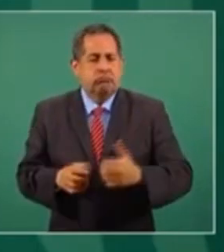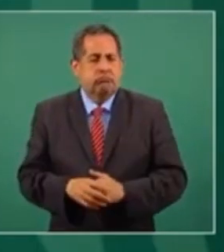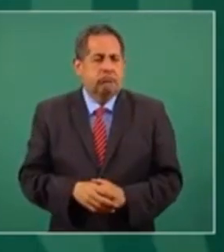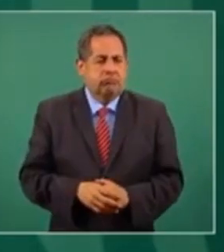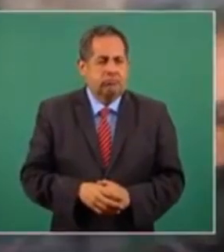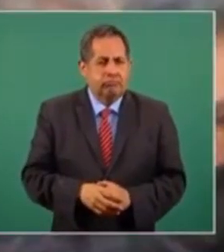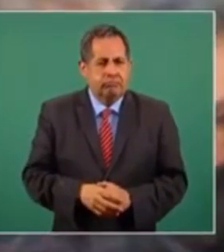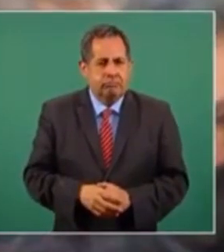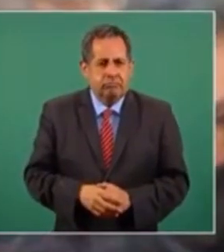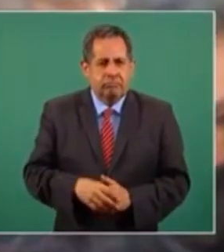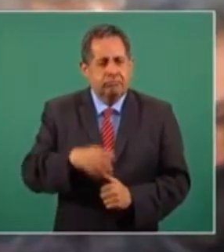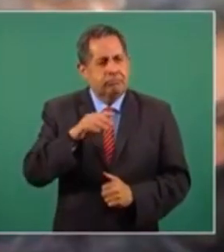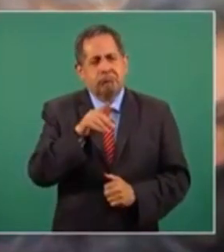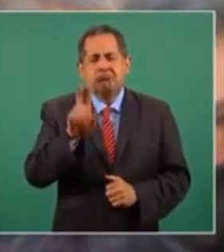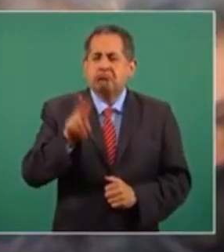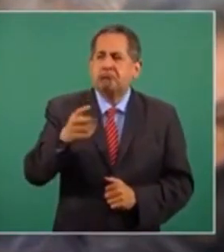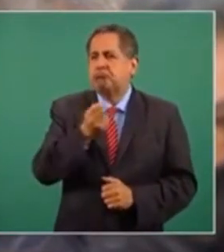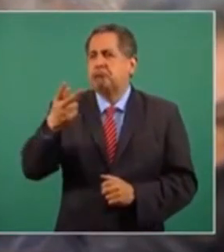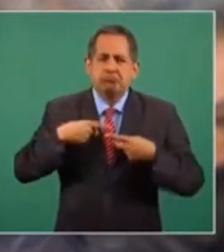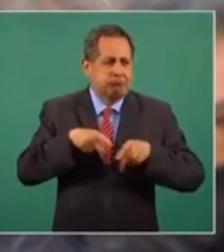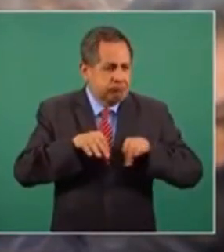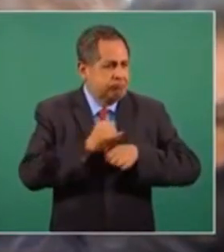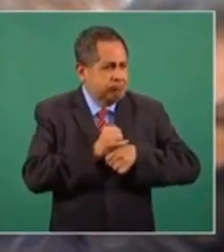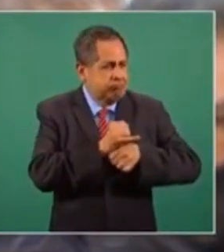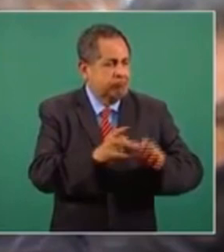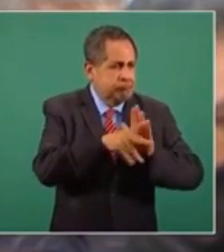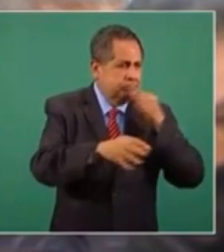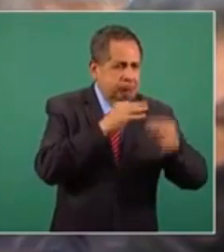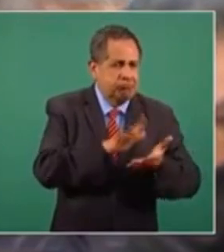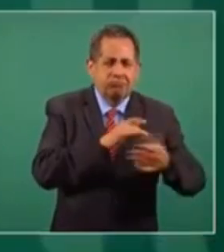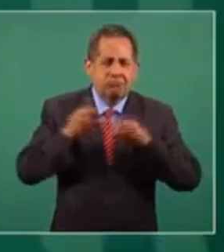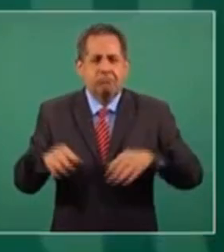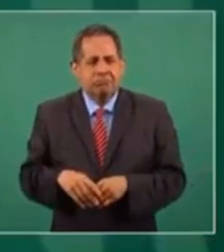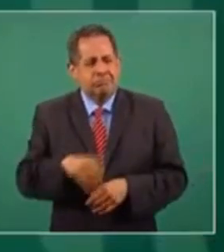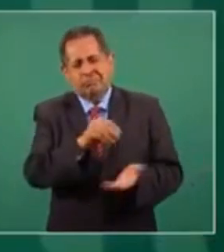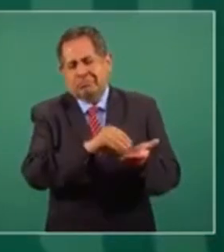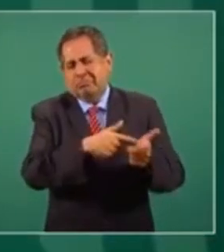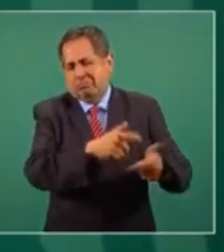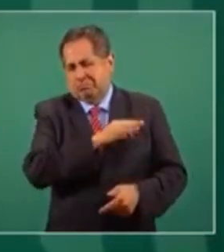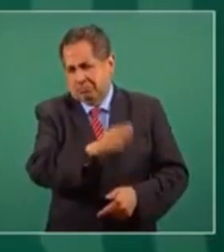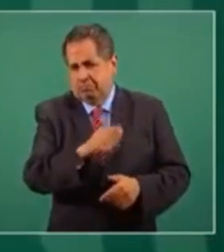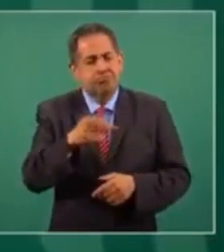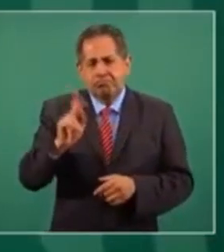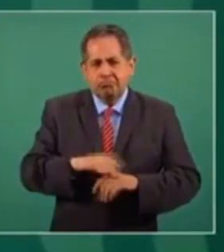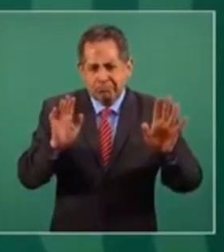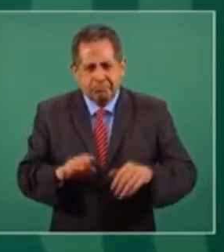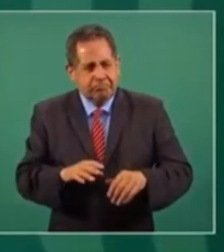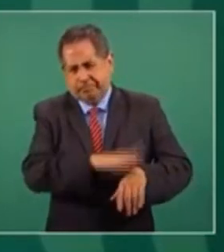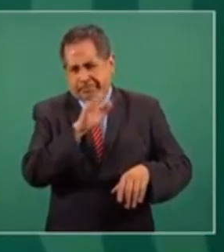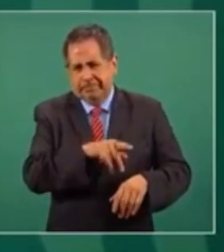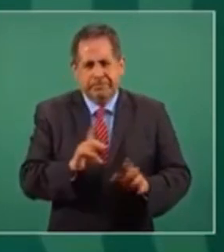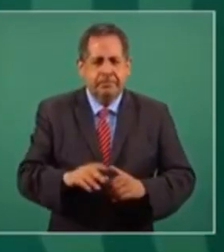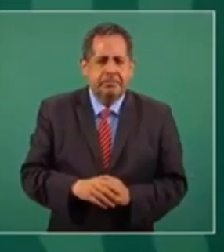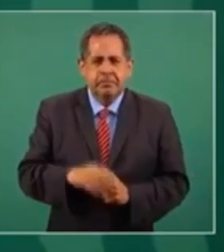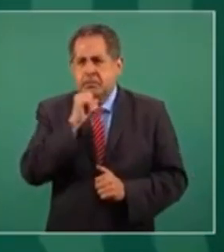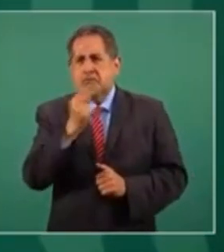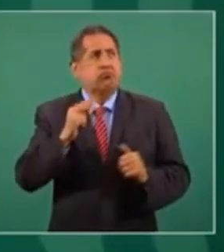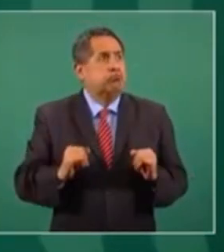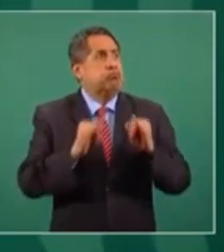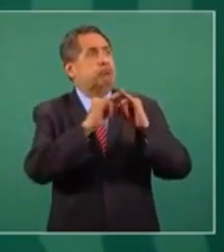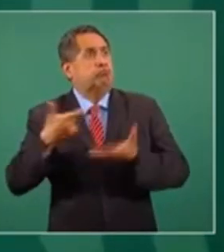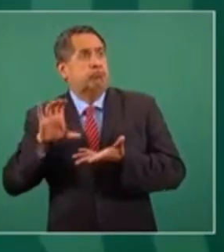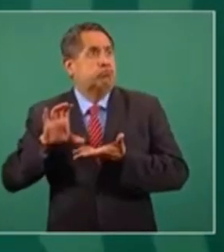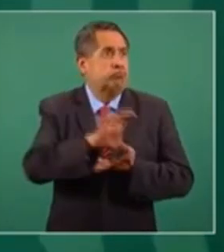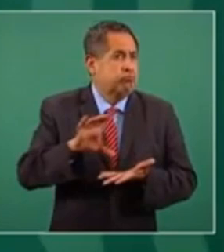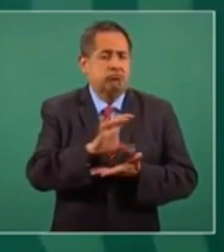resuelto. El trabajo ha sido de muchos periodistas que han logrado sacar información. Pero eso lo pueden seguir sacando, y más, mucho más, sin necesidad de que nos